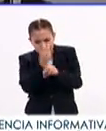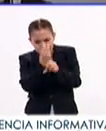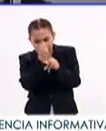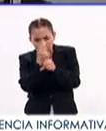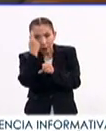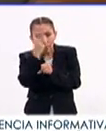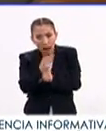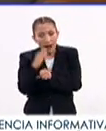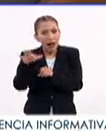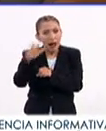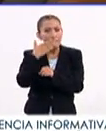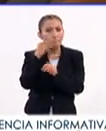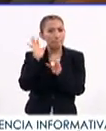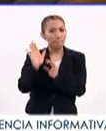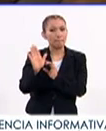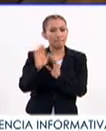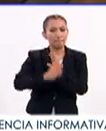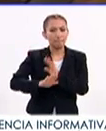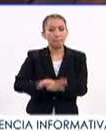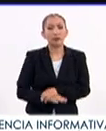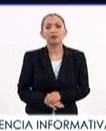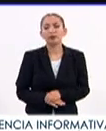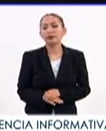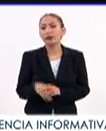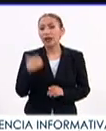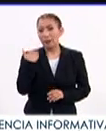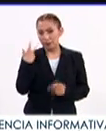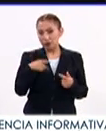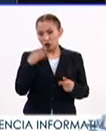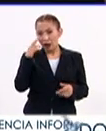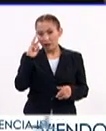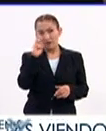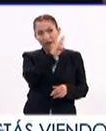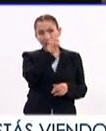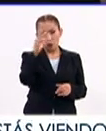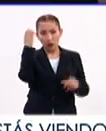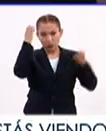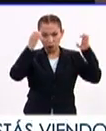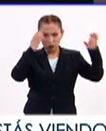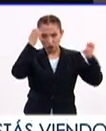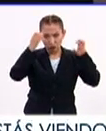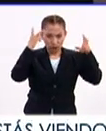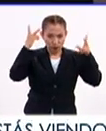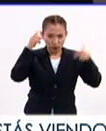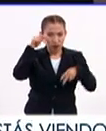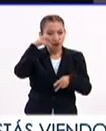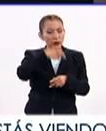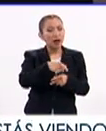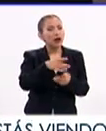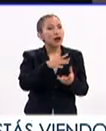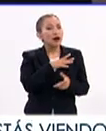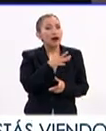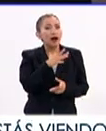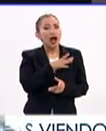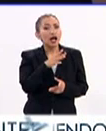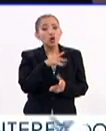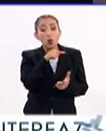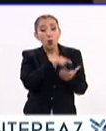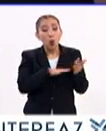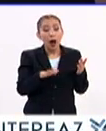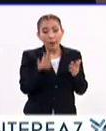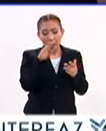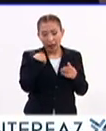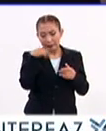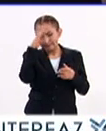reconstruirlos en busca de su propia esencia. Básicamente lo que el público va a encontrar cuando entra acá es un espacio